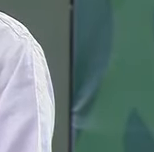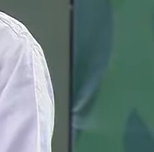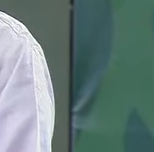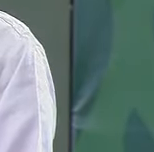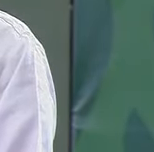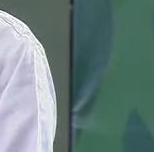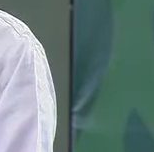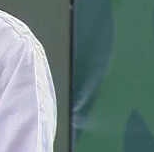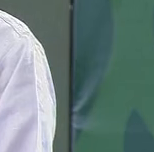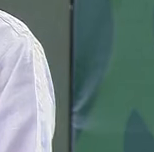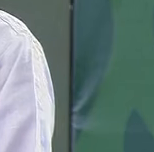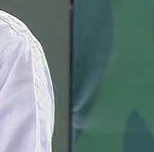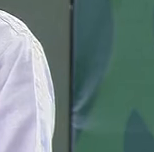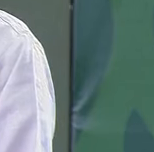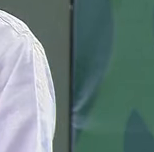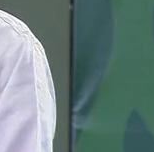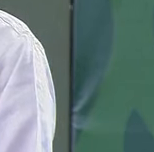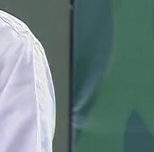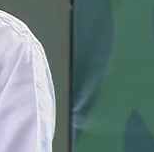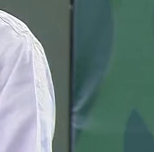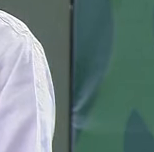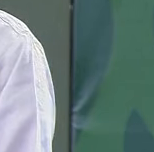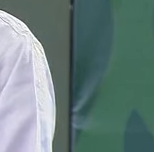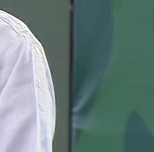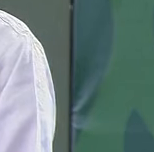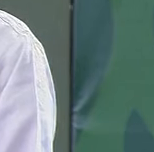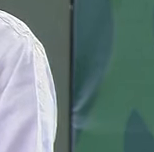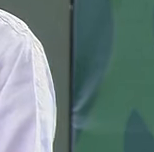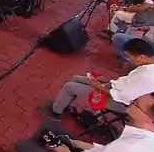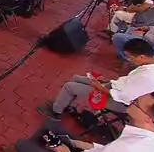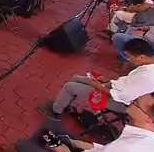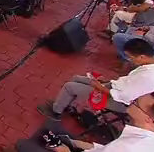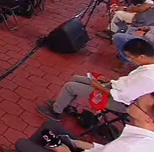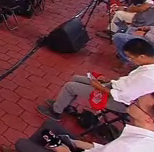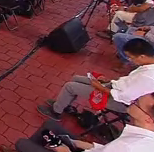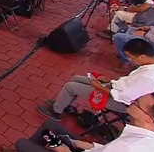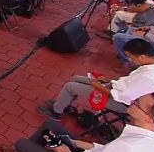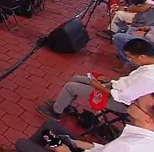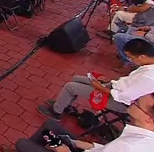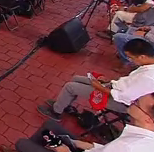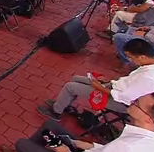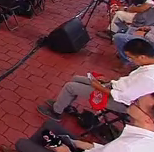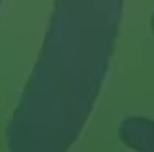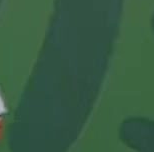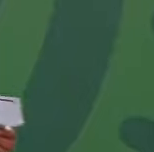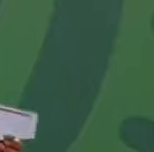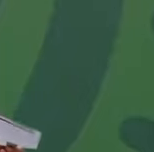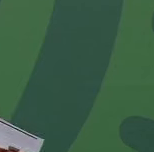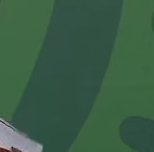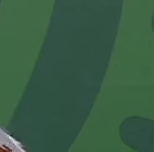de madres solteras que están en estancias infantiles también con becas